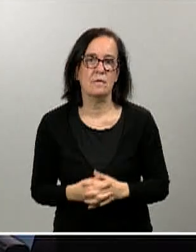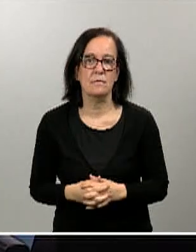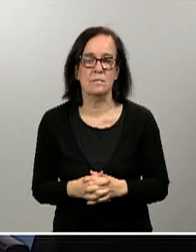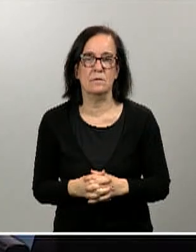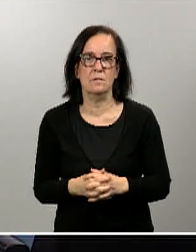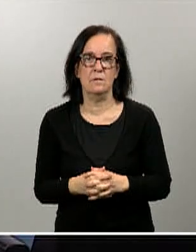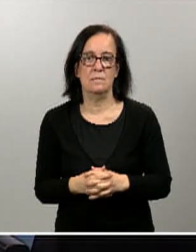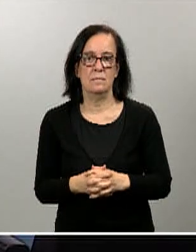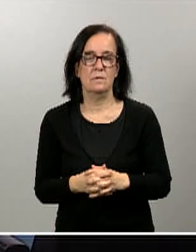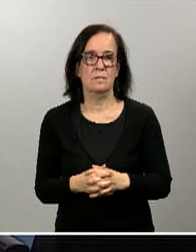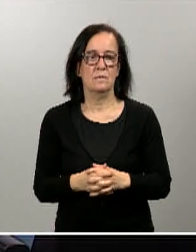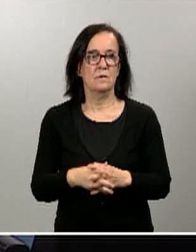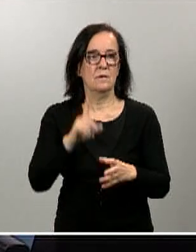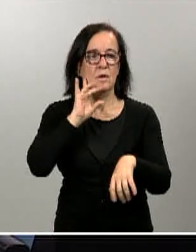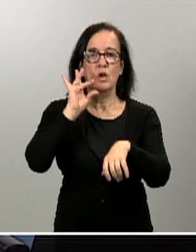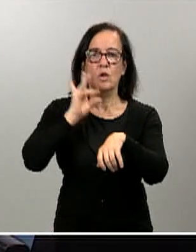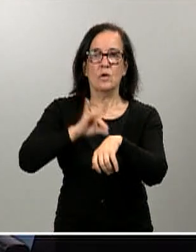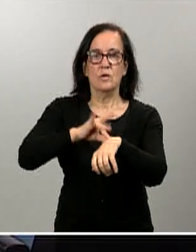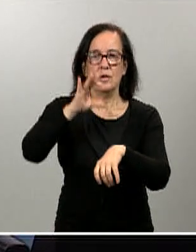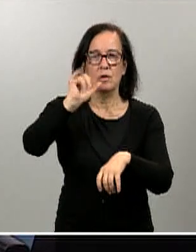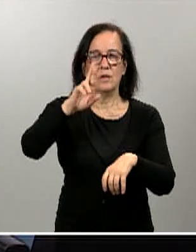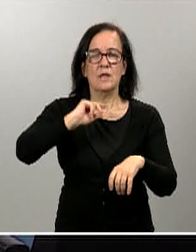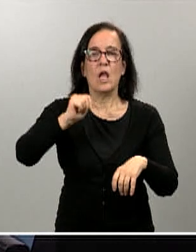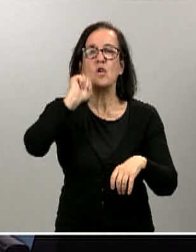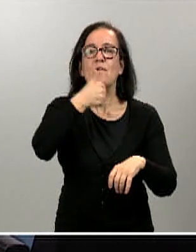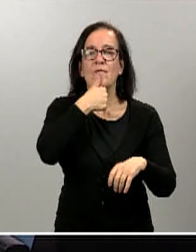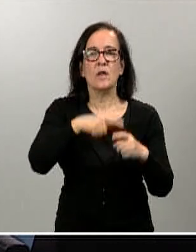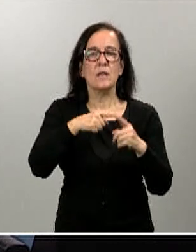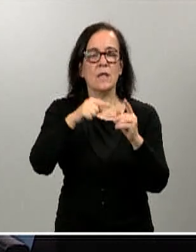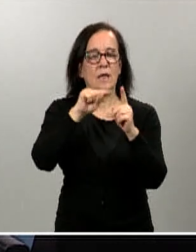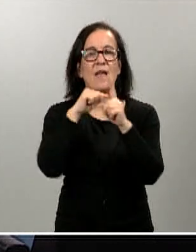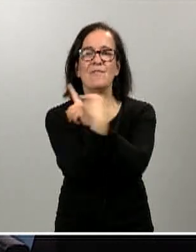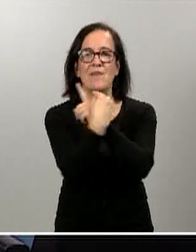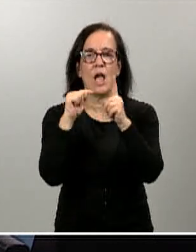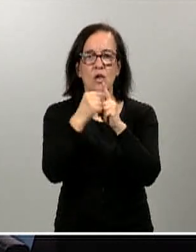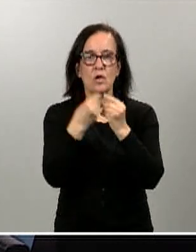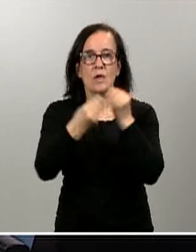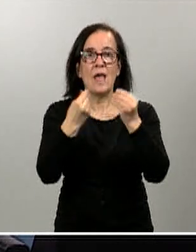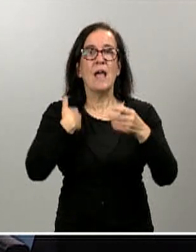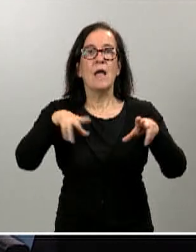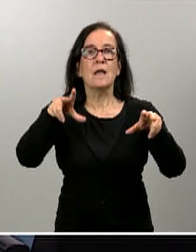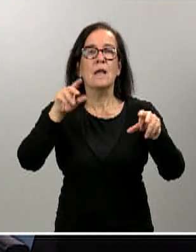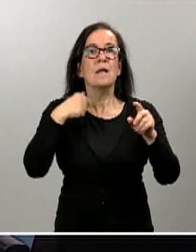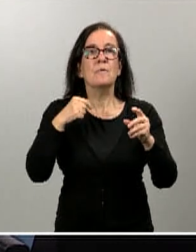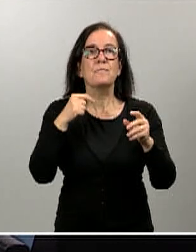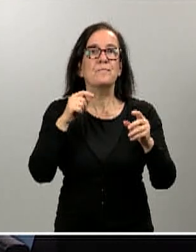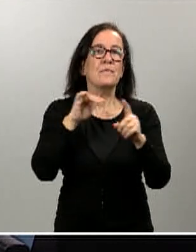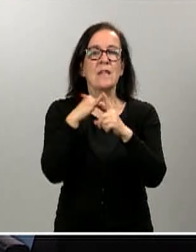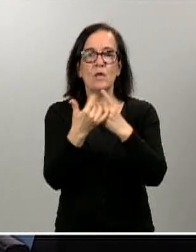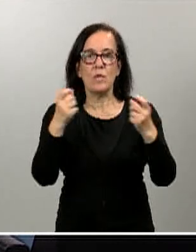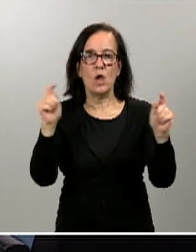Doctora Sierra, el Confidencial pregunta, ¿qué marcadores van a decidir la salida del estado de alarma? ¿Hay unos criterios objetivos en función de datos?